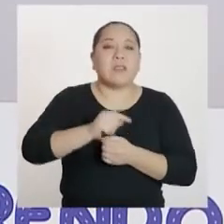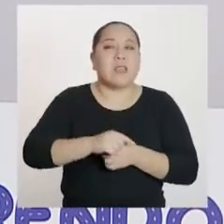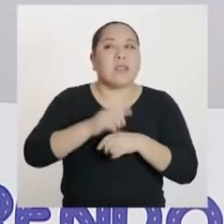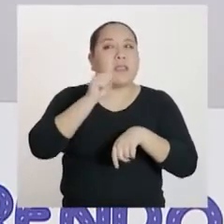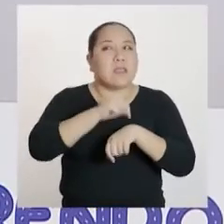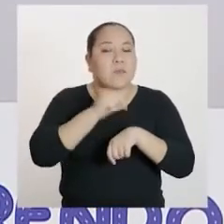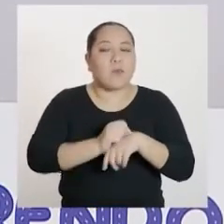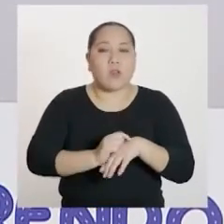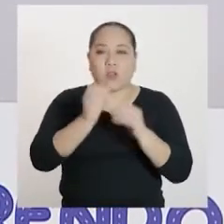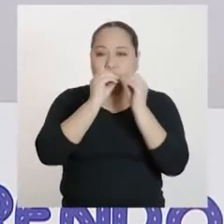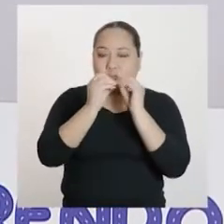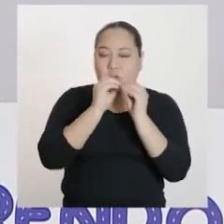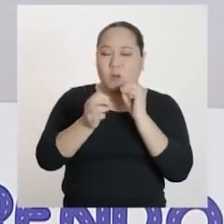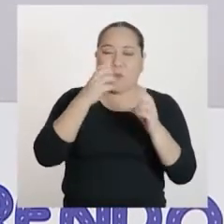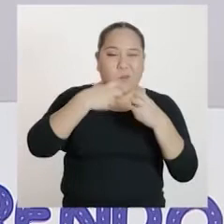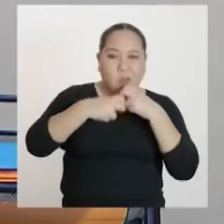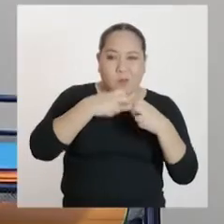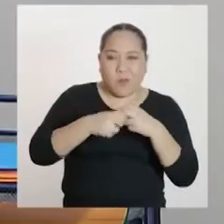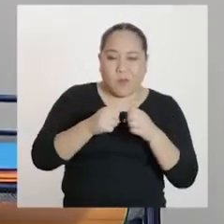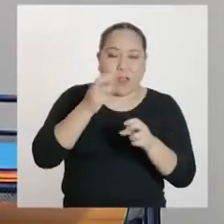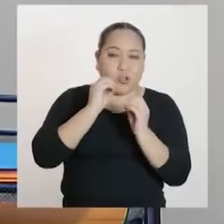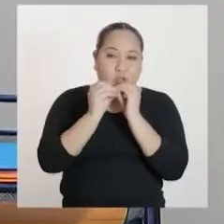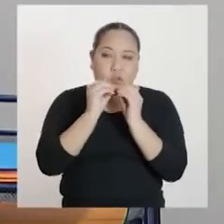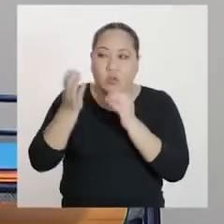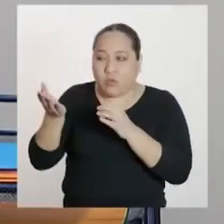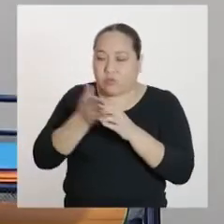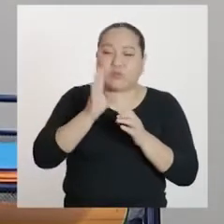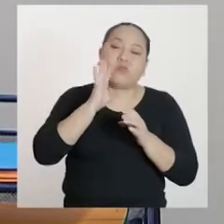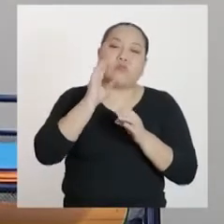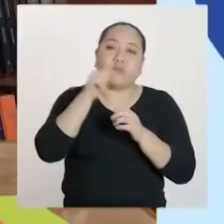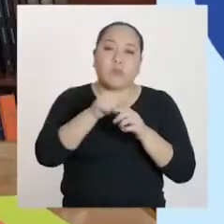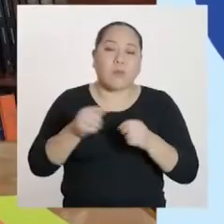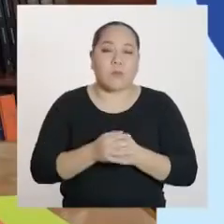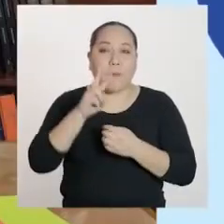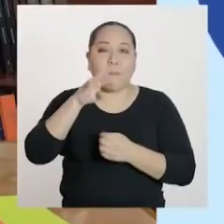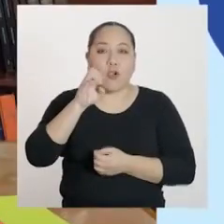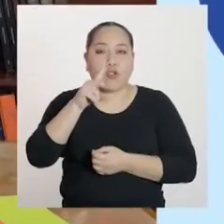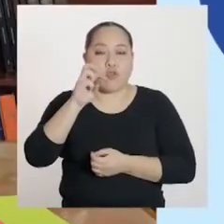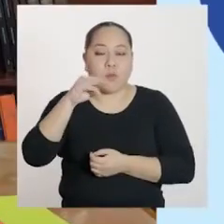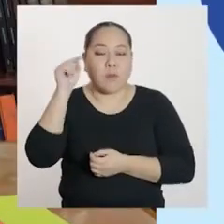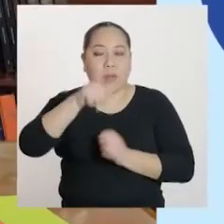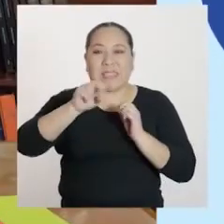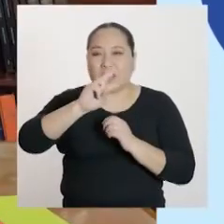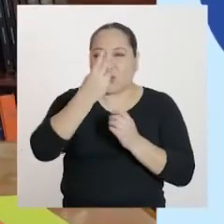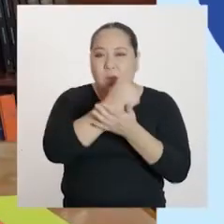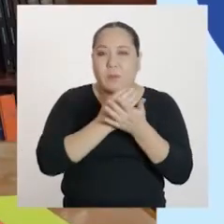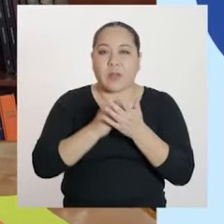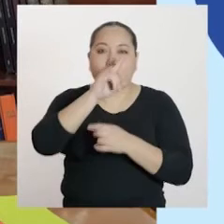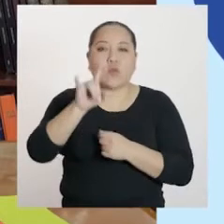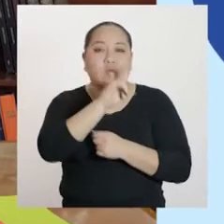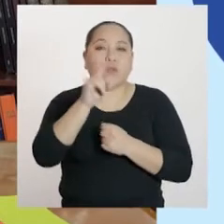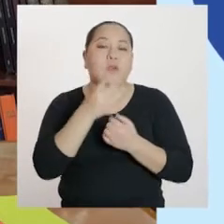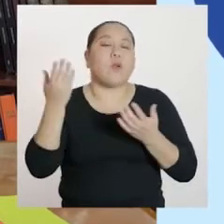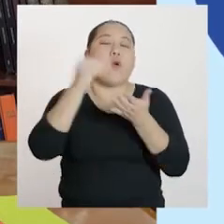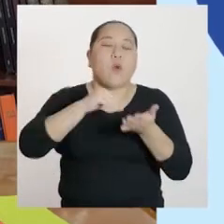problema de optimización de volumen. Profesora Aira, tiene toda nuestra atención. Para esta segunda situación, utilizaremos